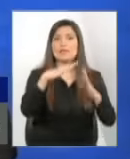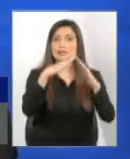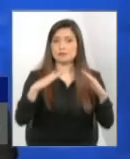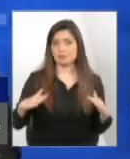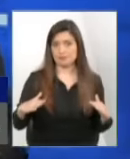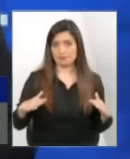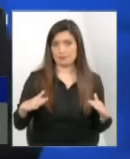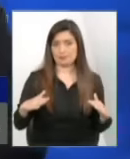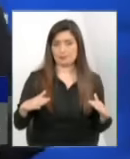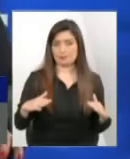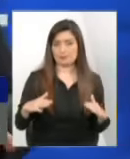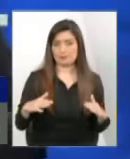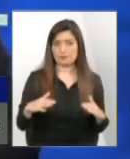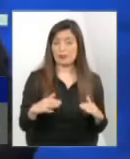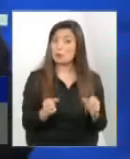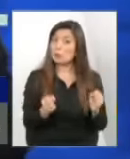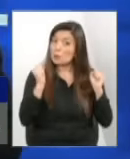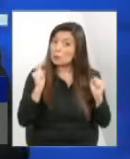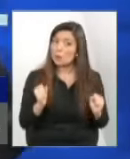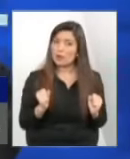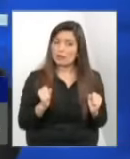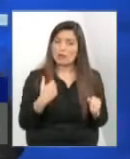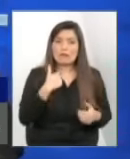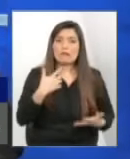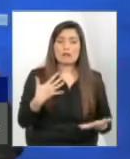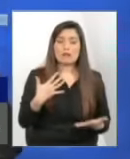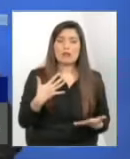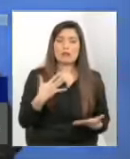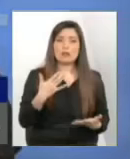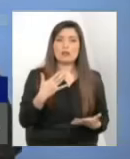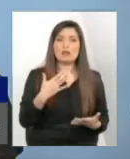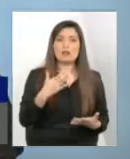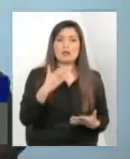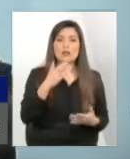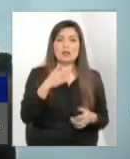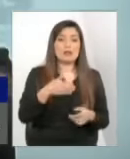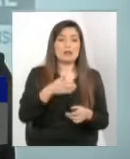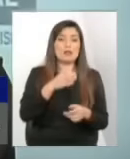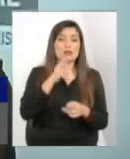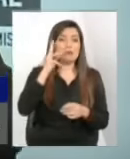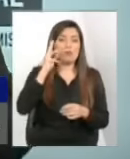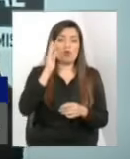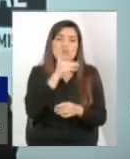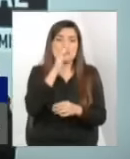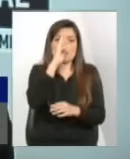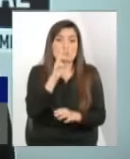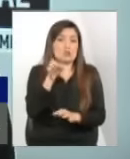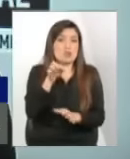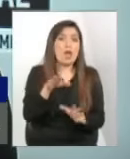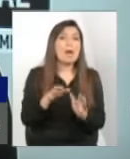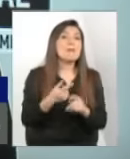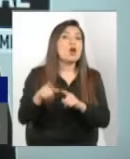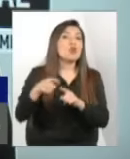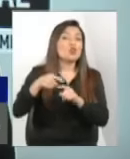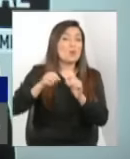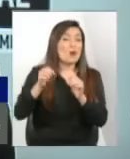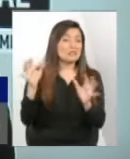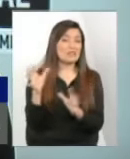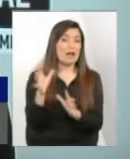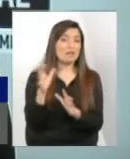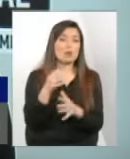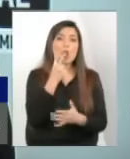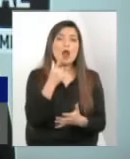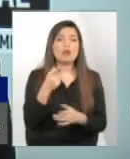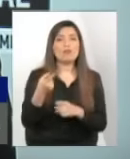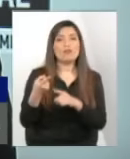residencia. Puede ser que la vulneración sea mucho más grave que esa y algún niño haya sido violado, abusado